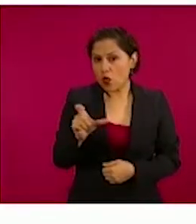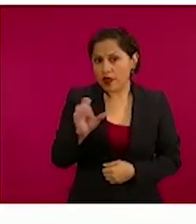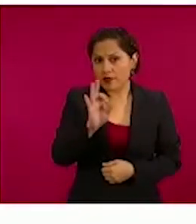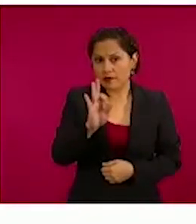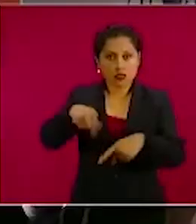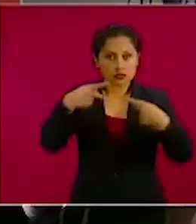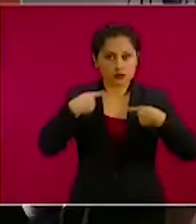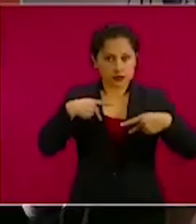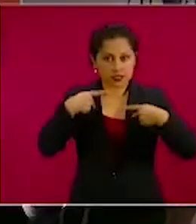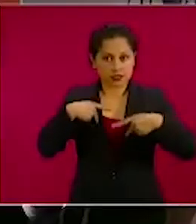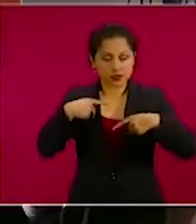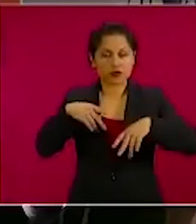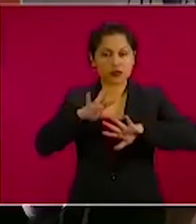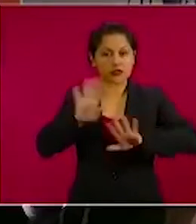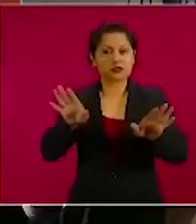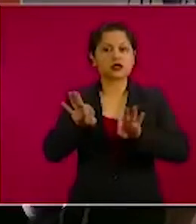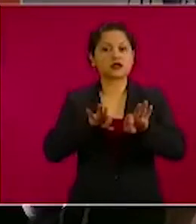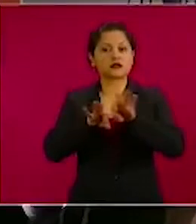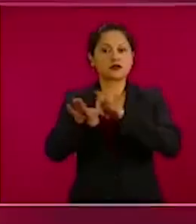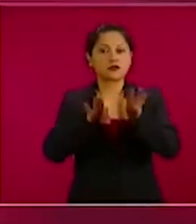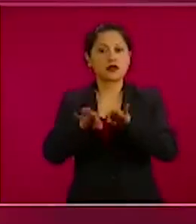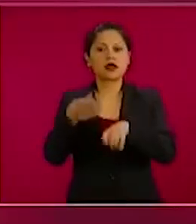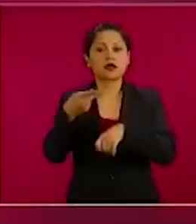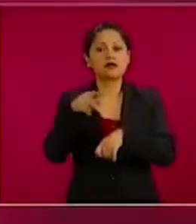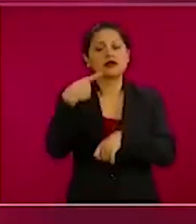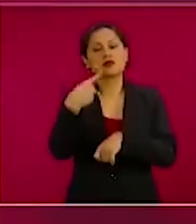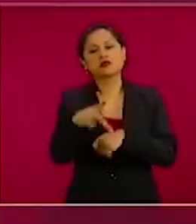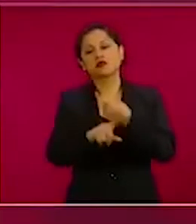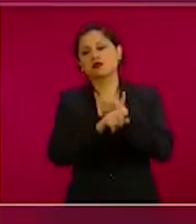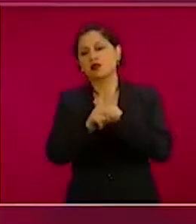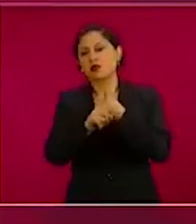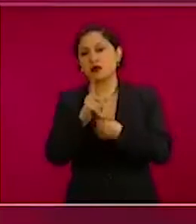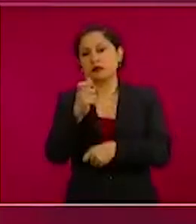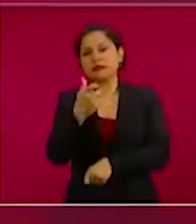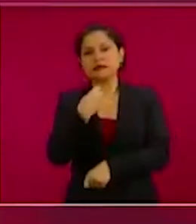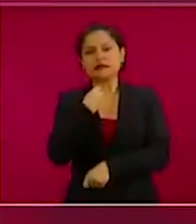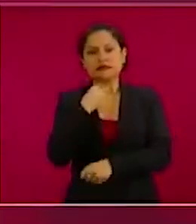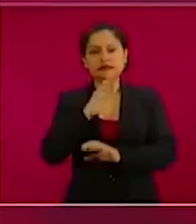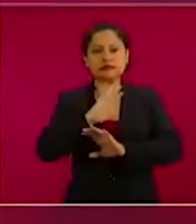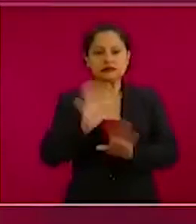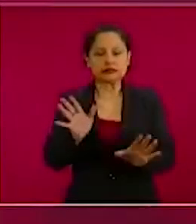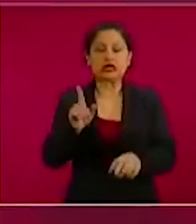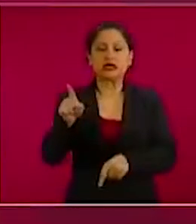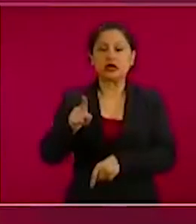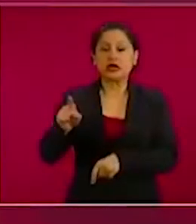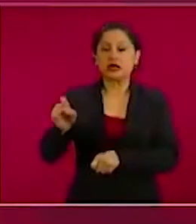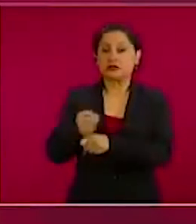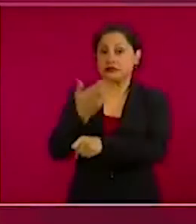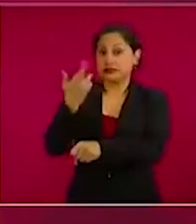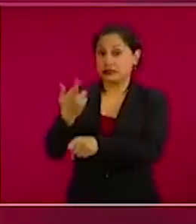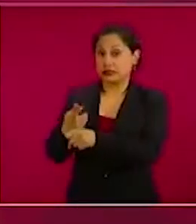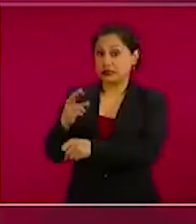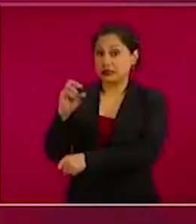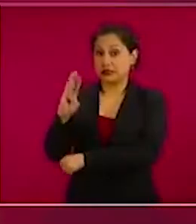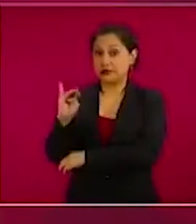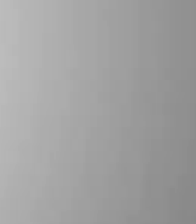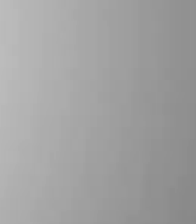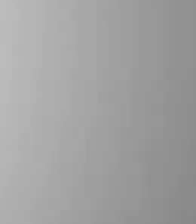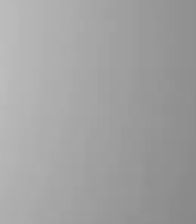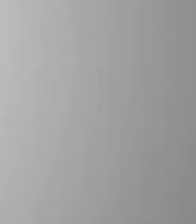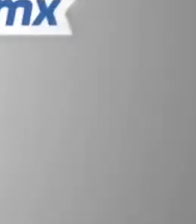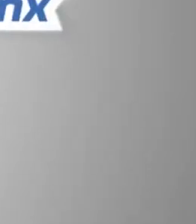a un plazo de tres años y un periodo de gracia de tres meses, es decir, los beneficiados podrán empezar a pagar a partir del cuarto mes.